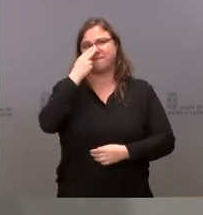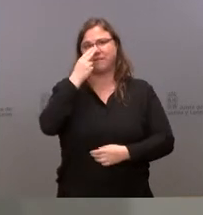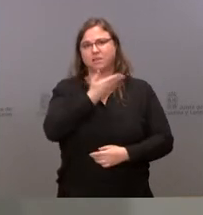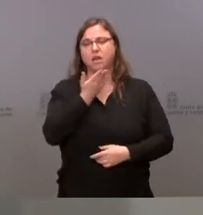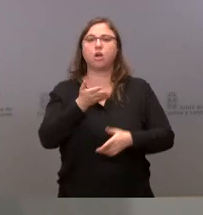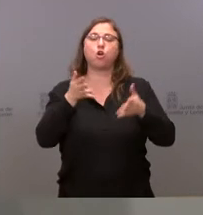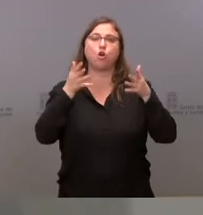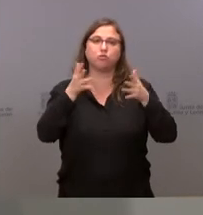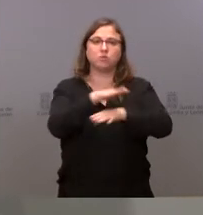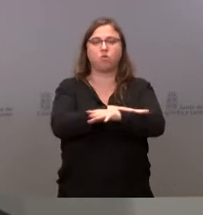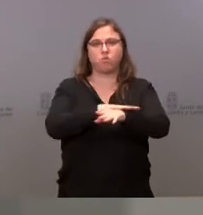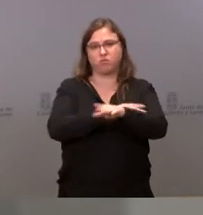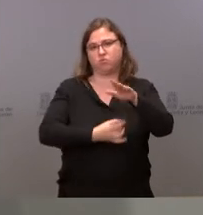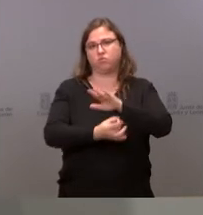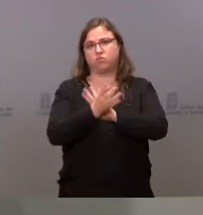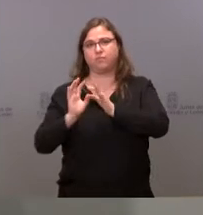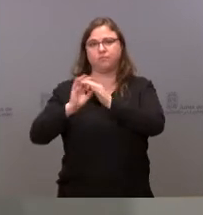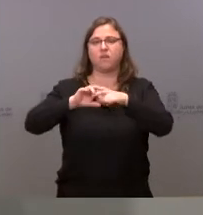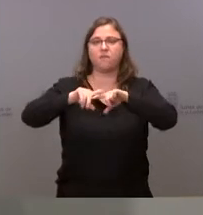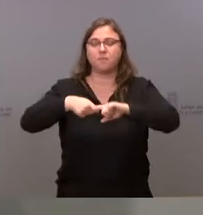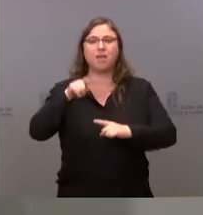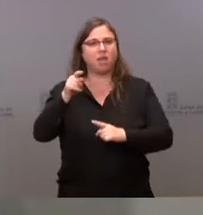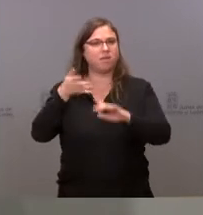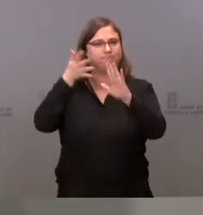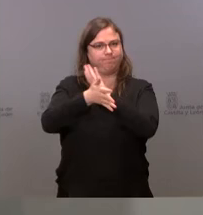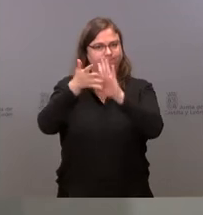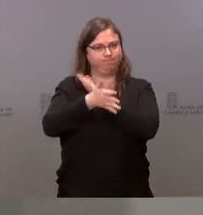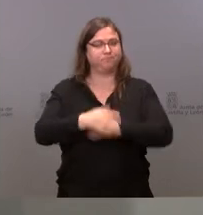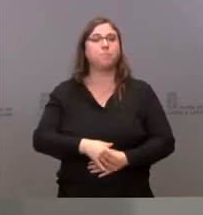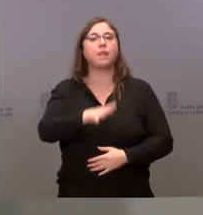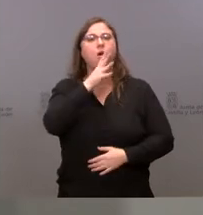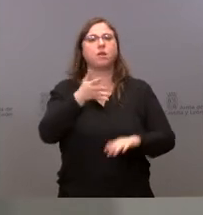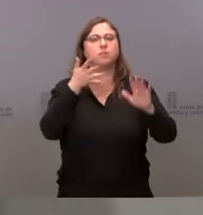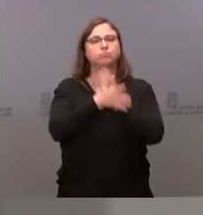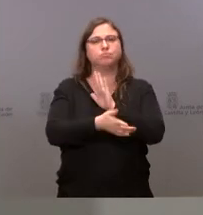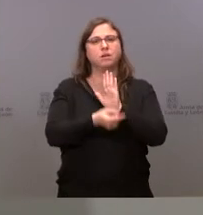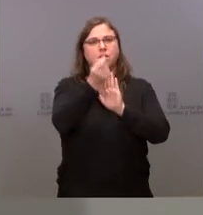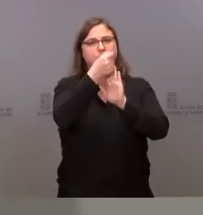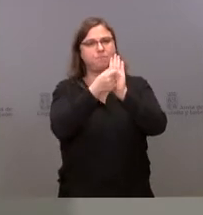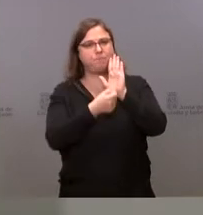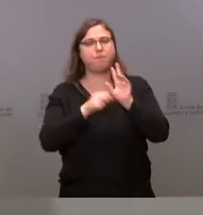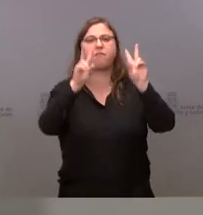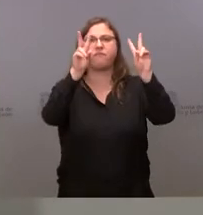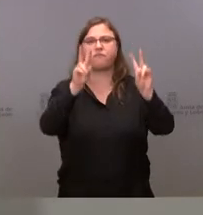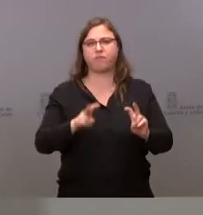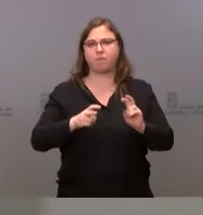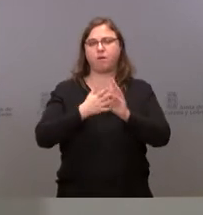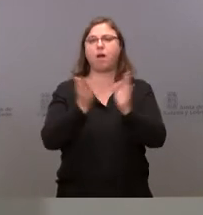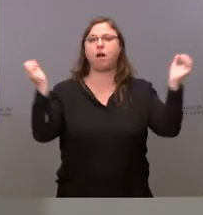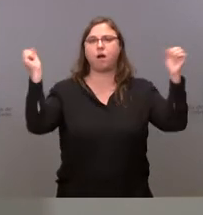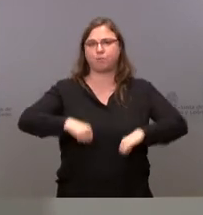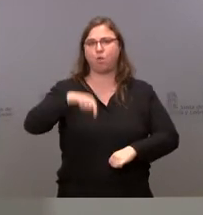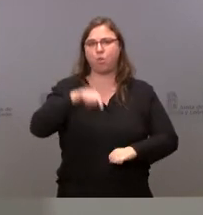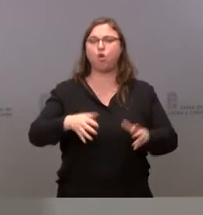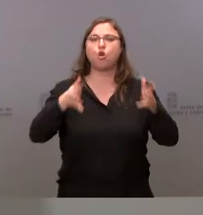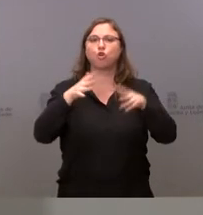Consejo de Gobierno y que ella también actualizará y comentará. Y paso a detallar el resto de los temas que se han aprobado hoy en el